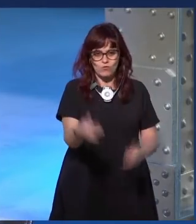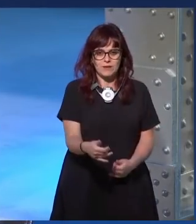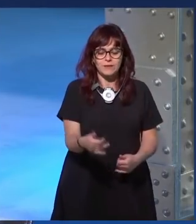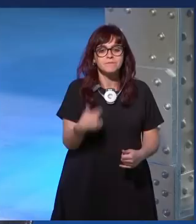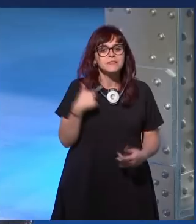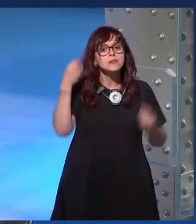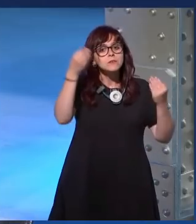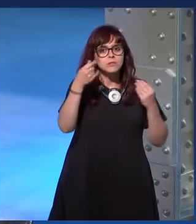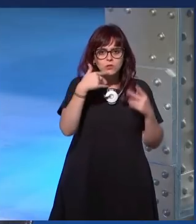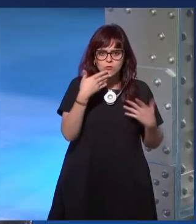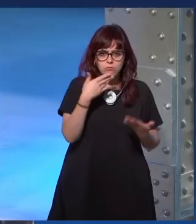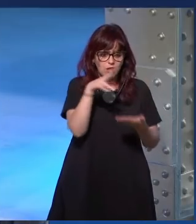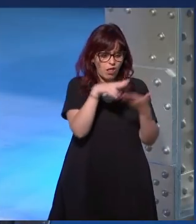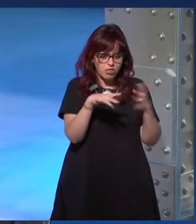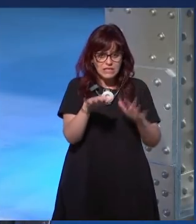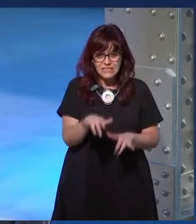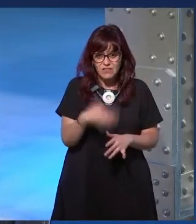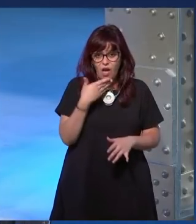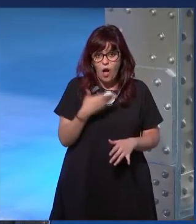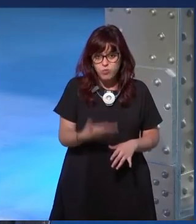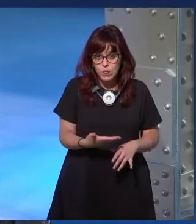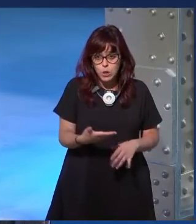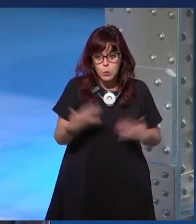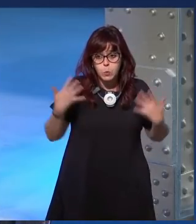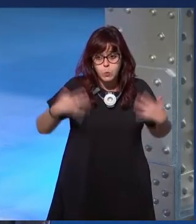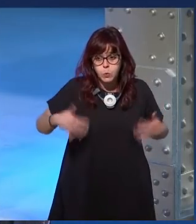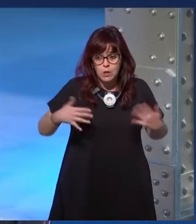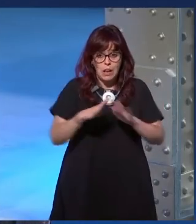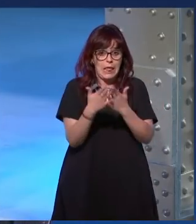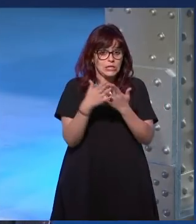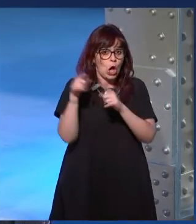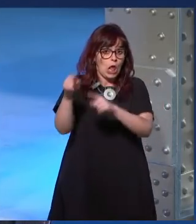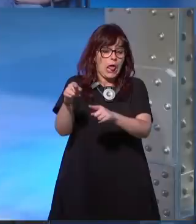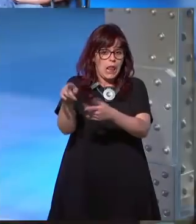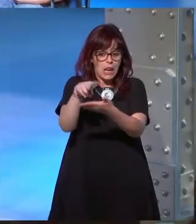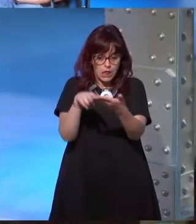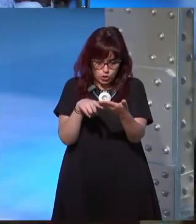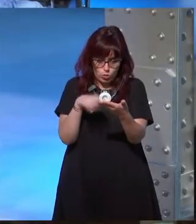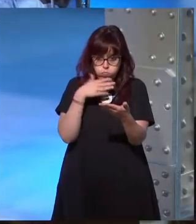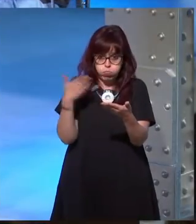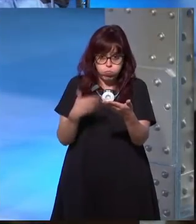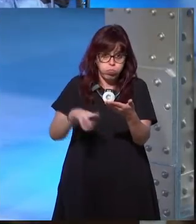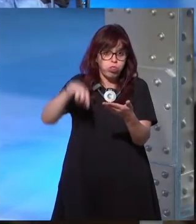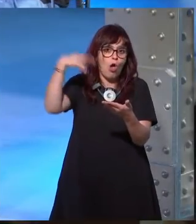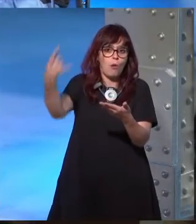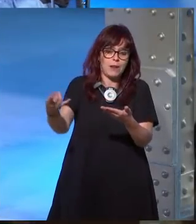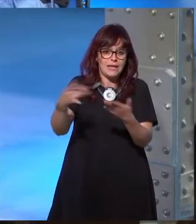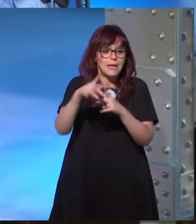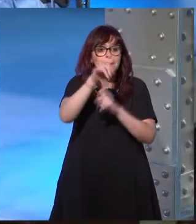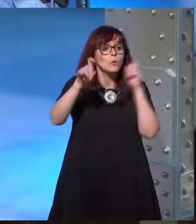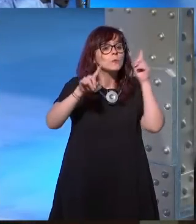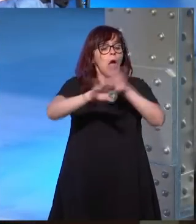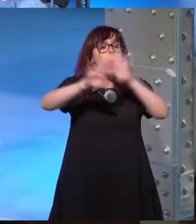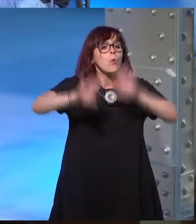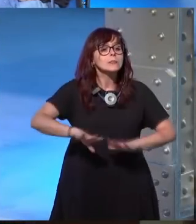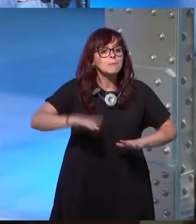pienso si me estoy aburriendo yo escribiendo madre mía lo que se aburre es el lector exacto esto es necesario y estamos en la última pregunta